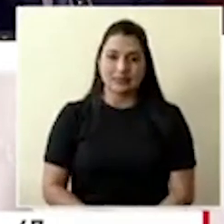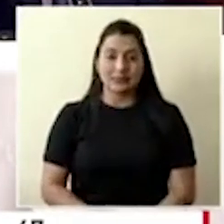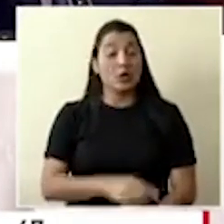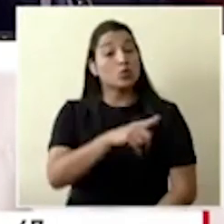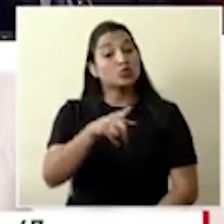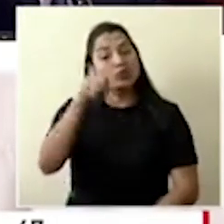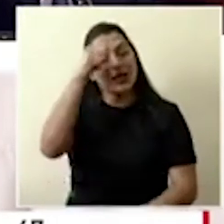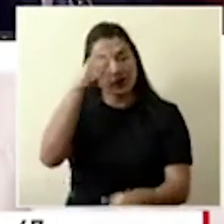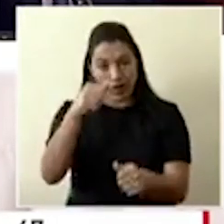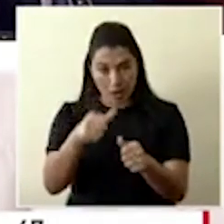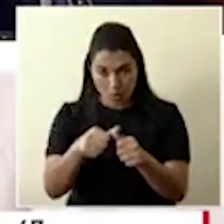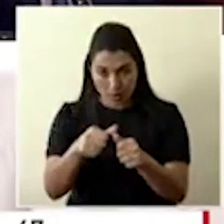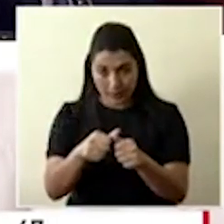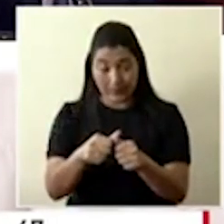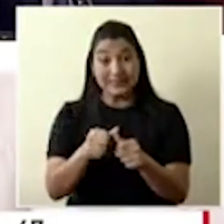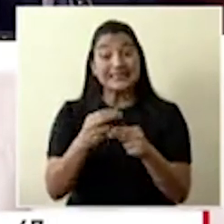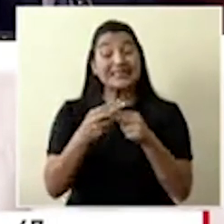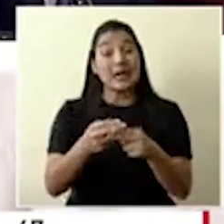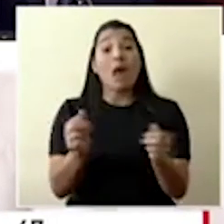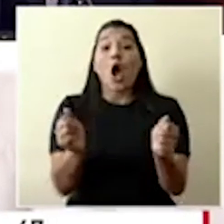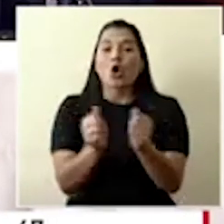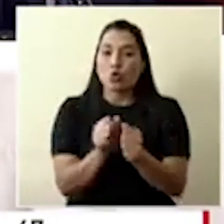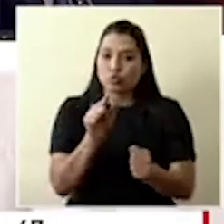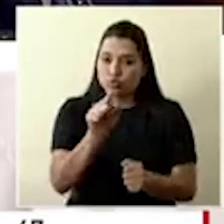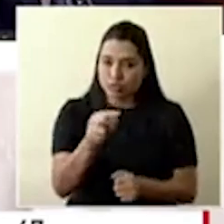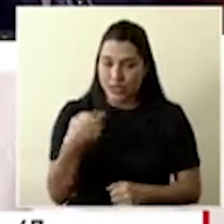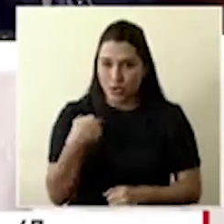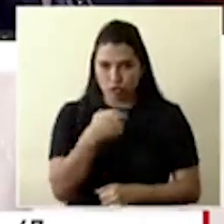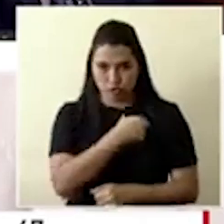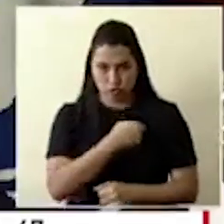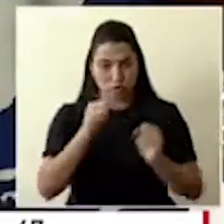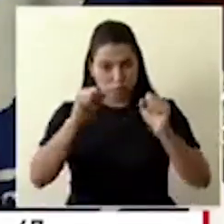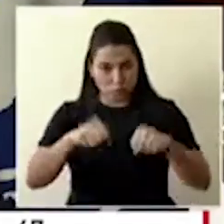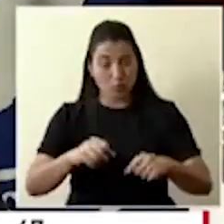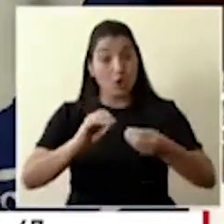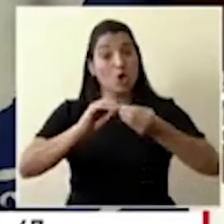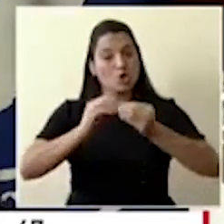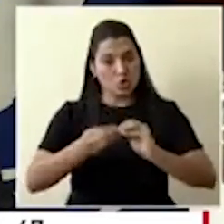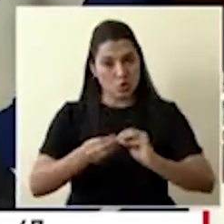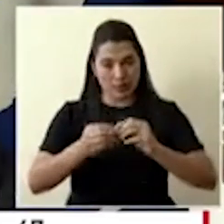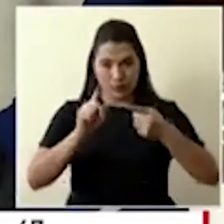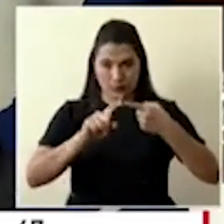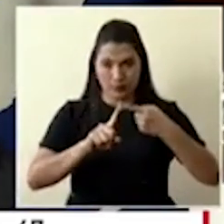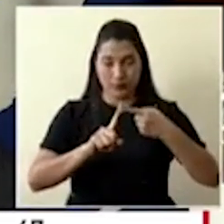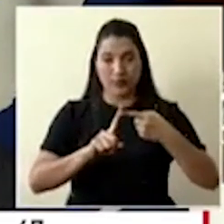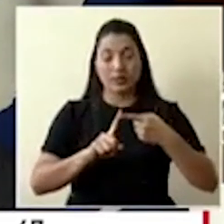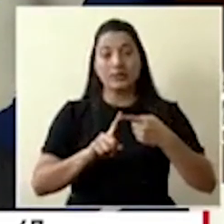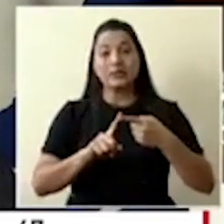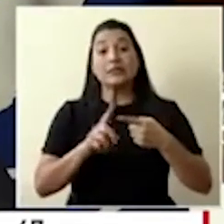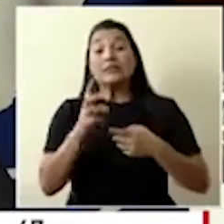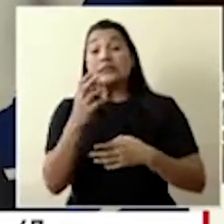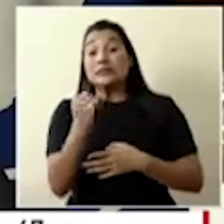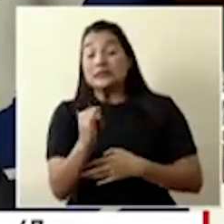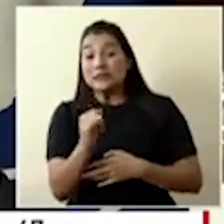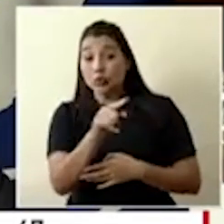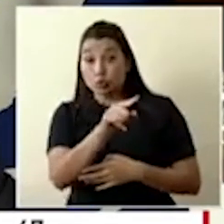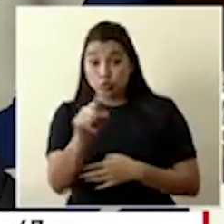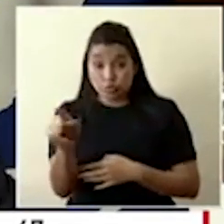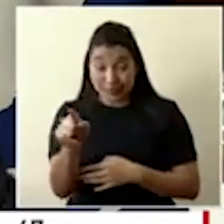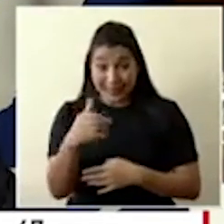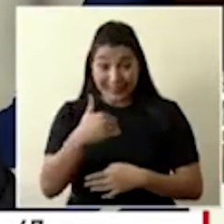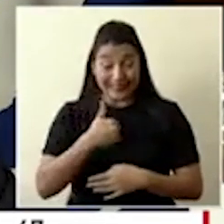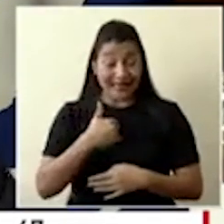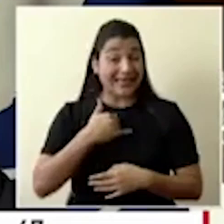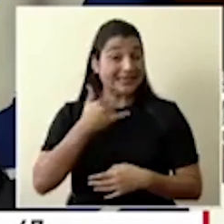Recordemos entonces, con Vos Podemos, los números, perdón, para las plataformas son quienes dispongan su